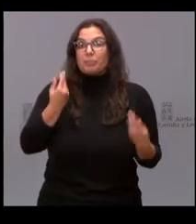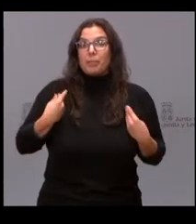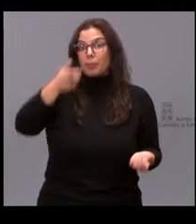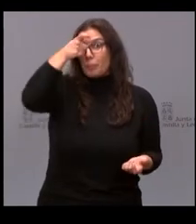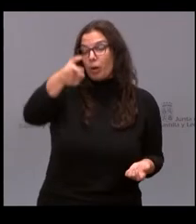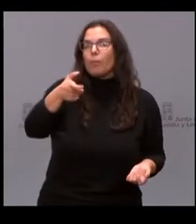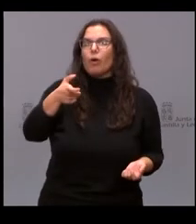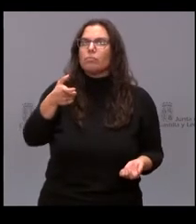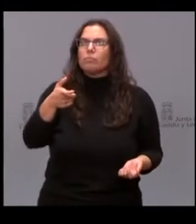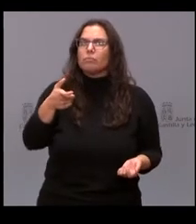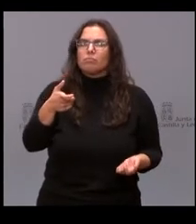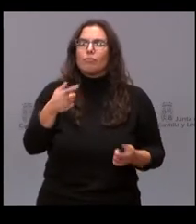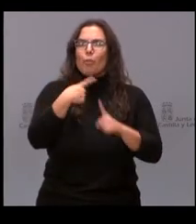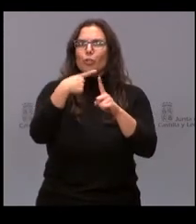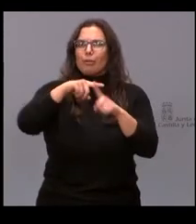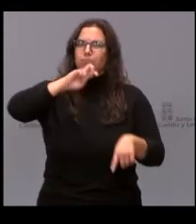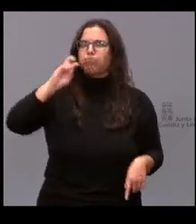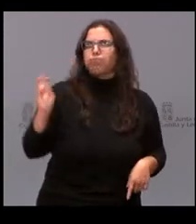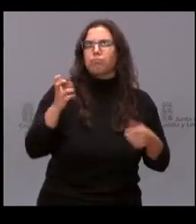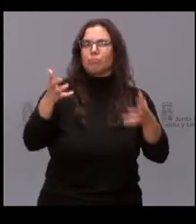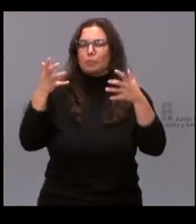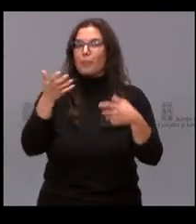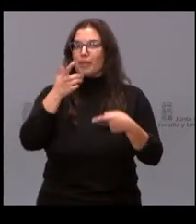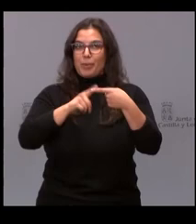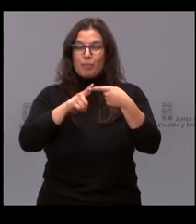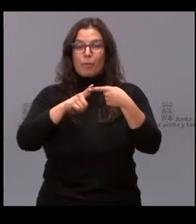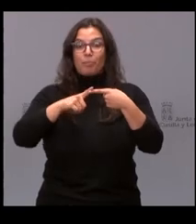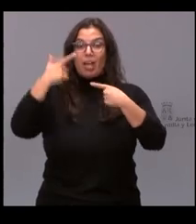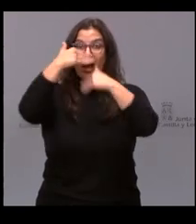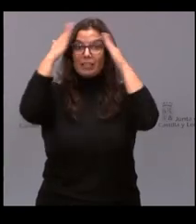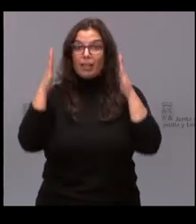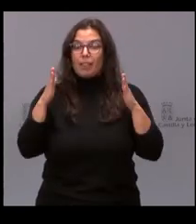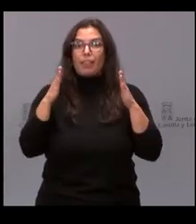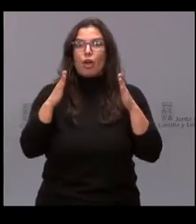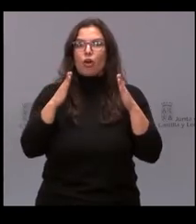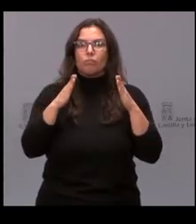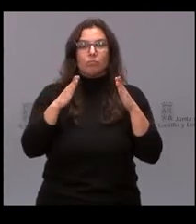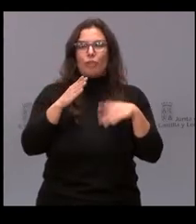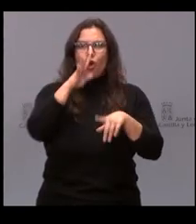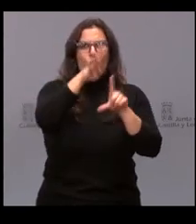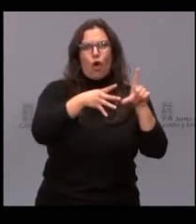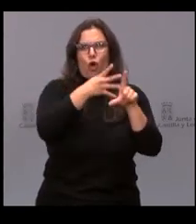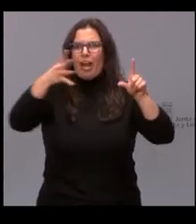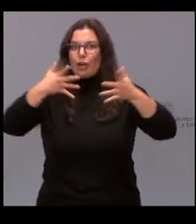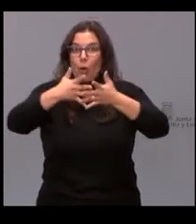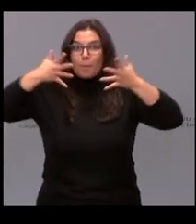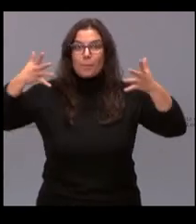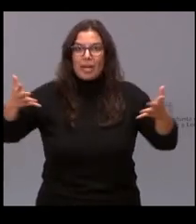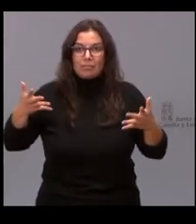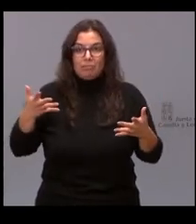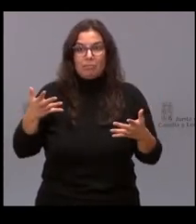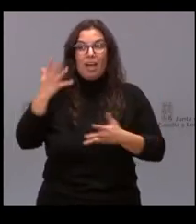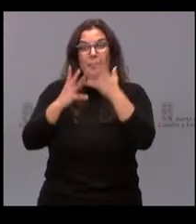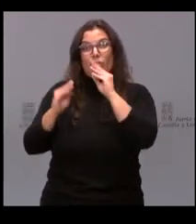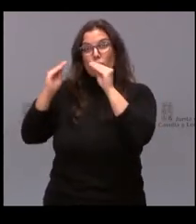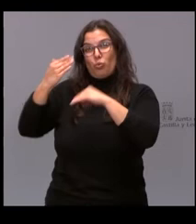van a encontrar varias ventajas. Se garantiza la atención en una franja horaria mucho más amplia que la que ofrecen estas